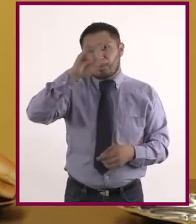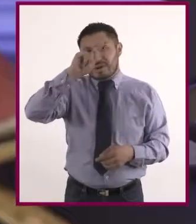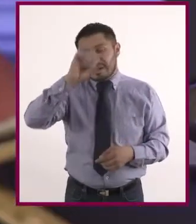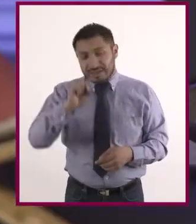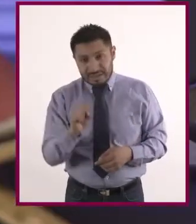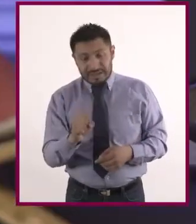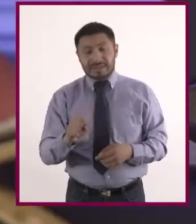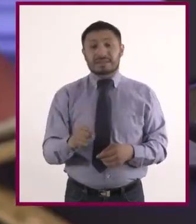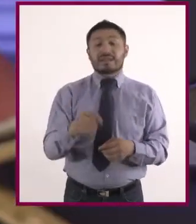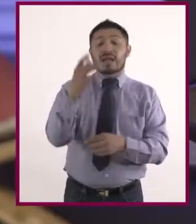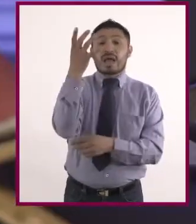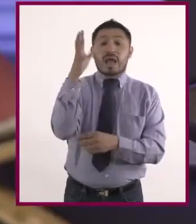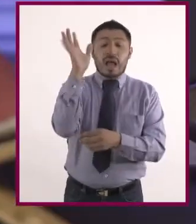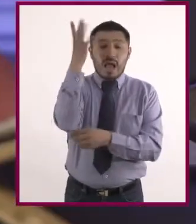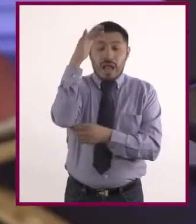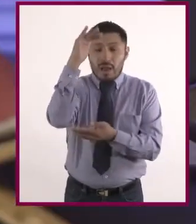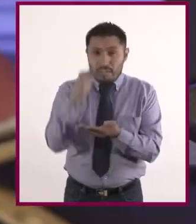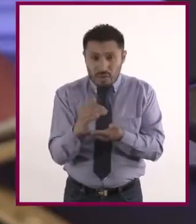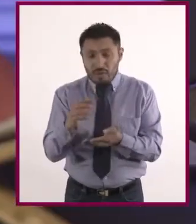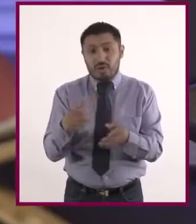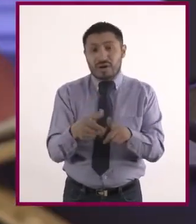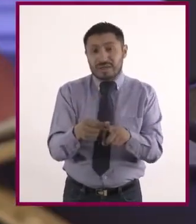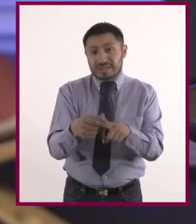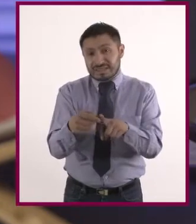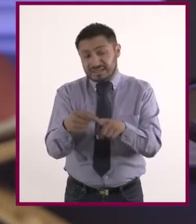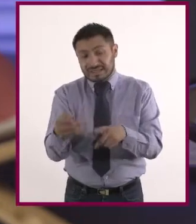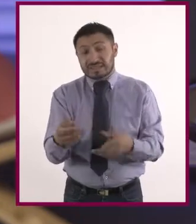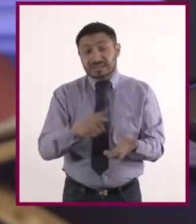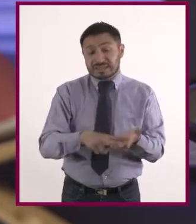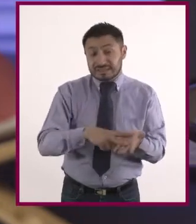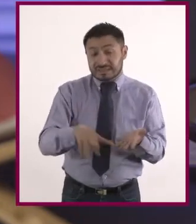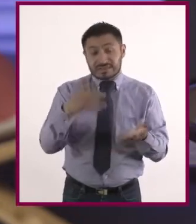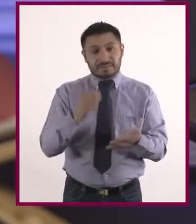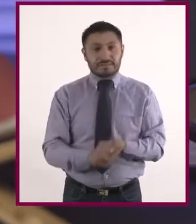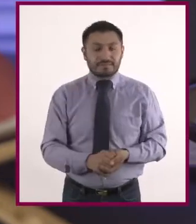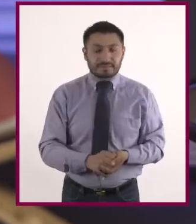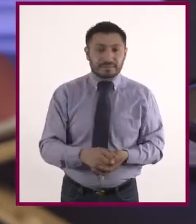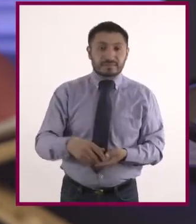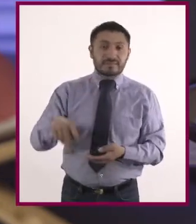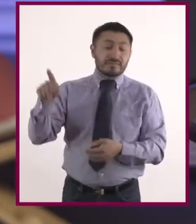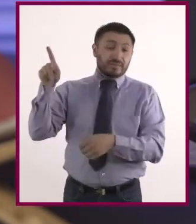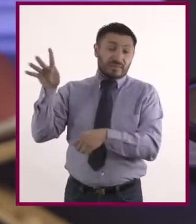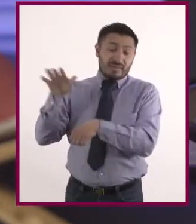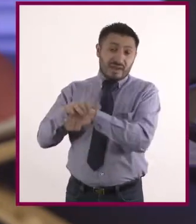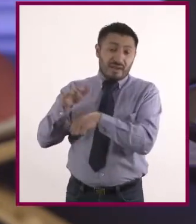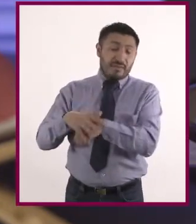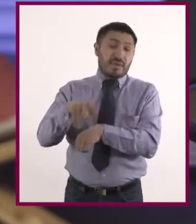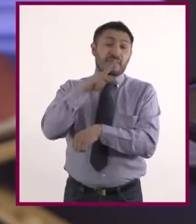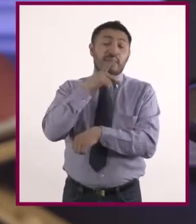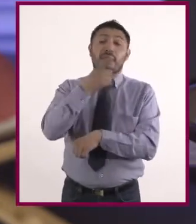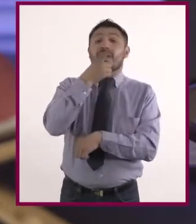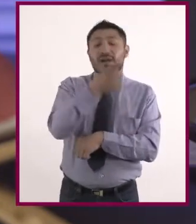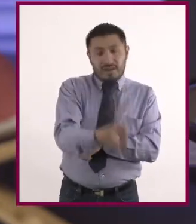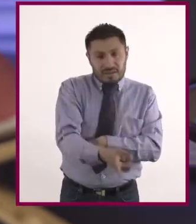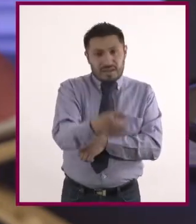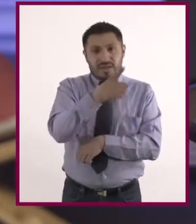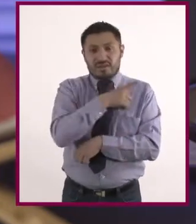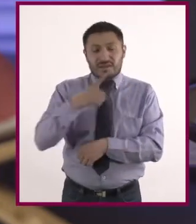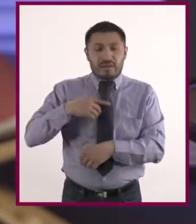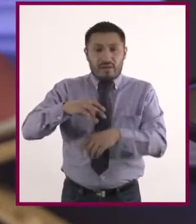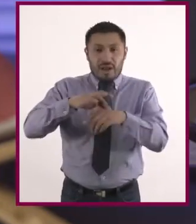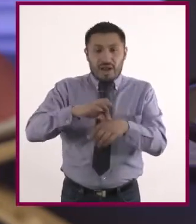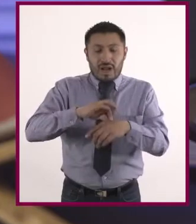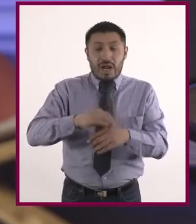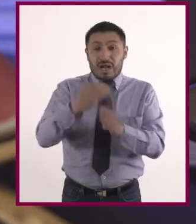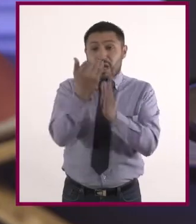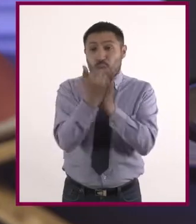chícharos. Fíjate que el médico le dijo a uno de los amigos de mi papá que tenía que dejar de comer tanta carne, porque eso le había generado los problemas